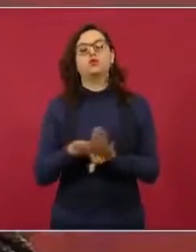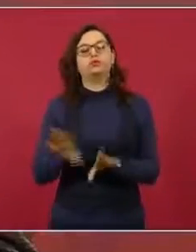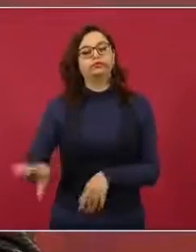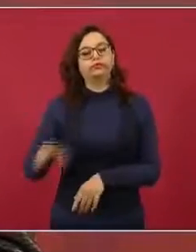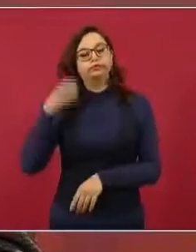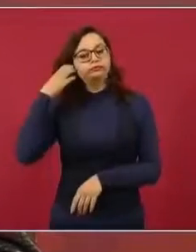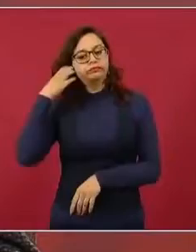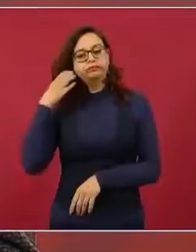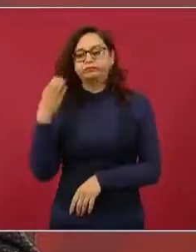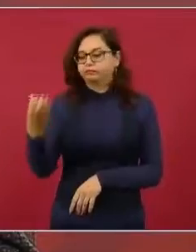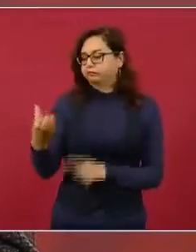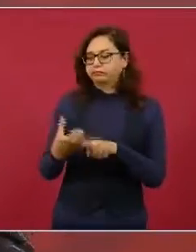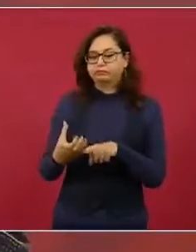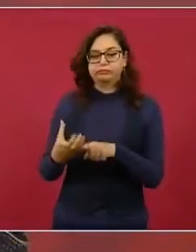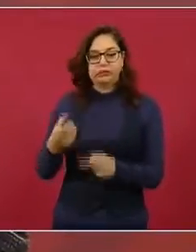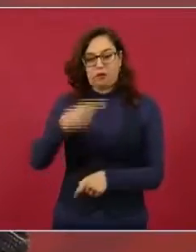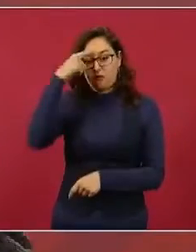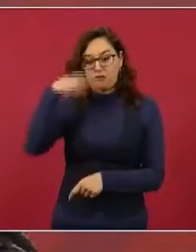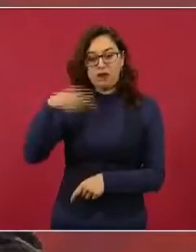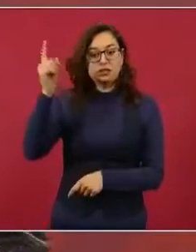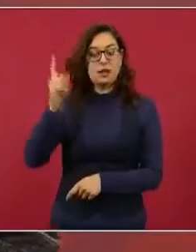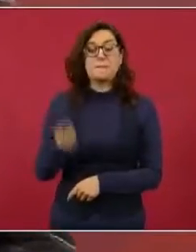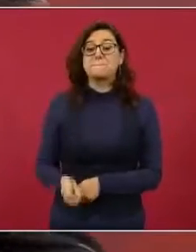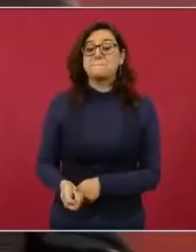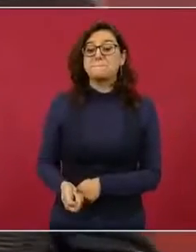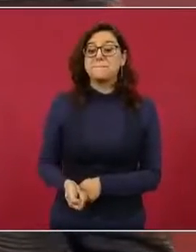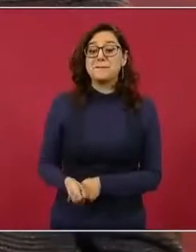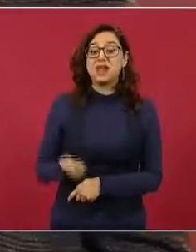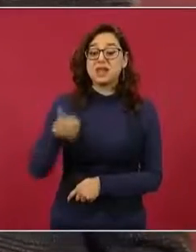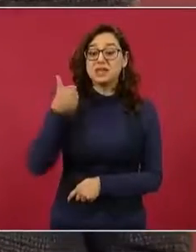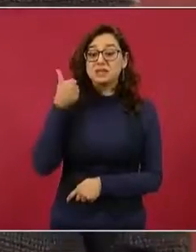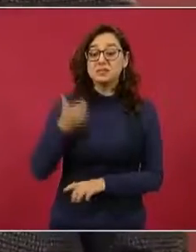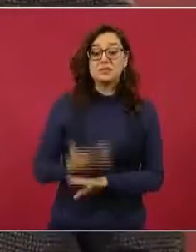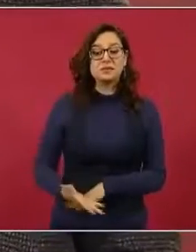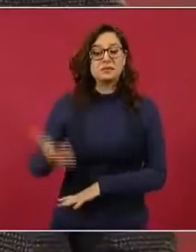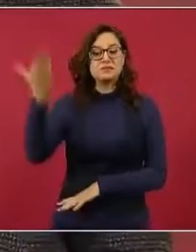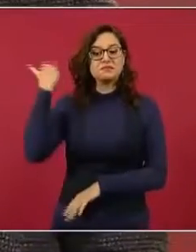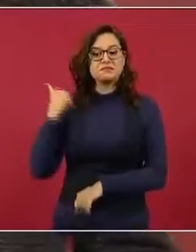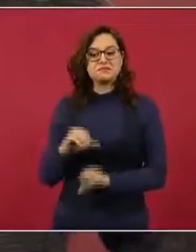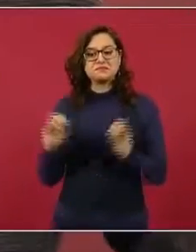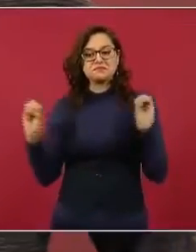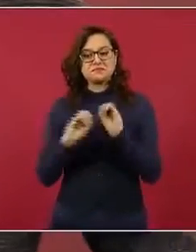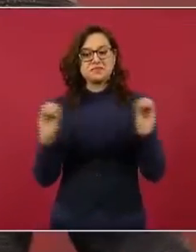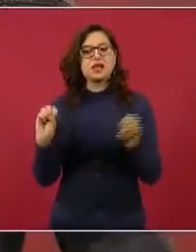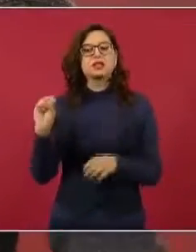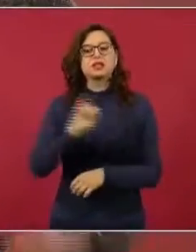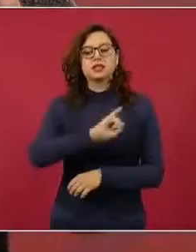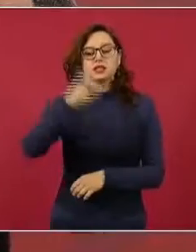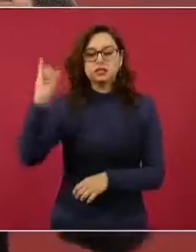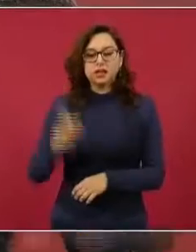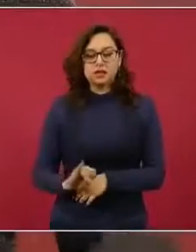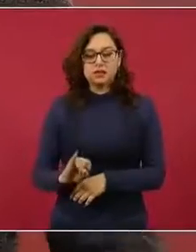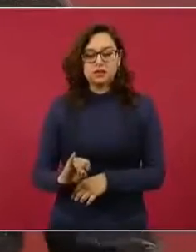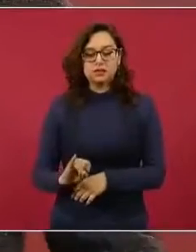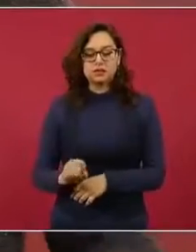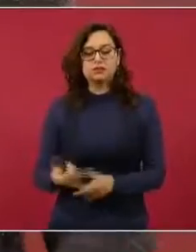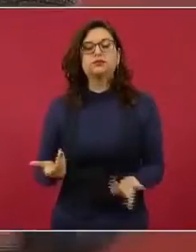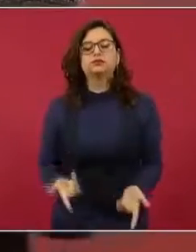esto nunca se había hecho, porque siempre los reunían